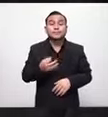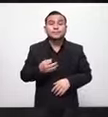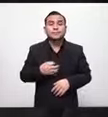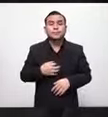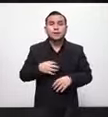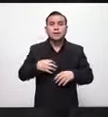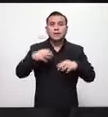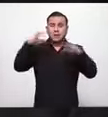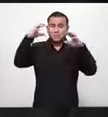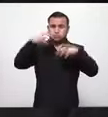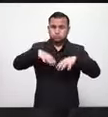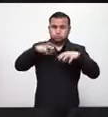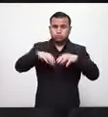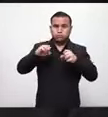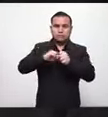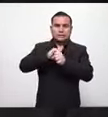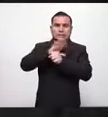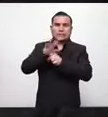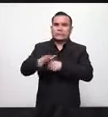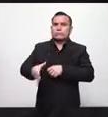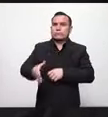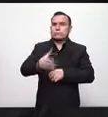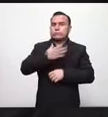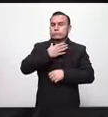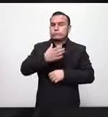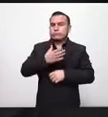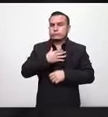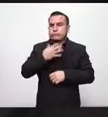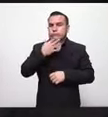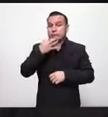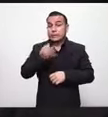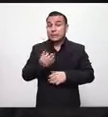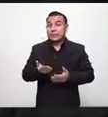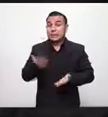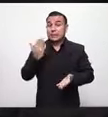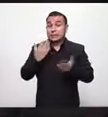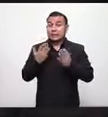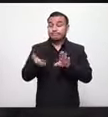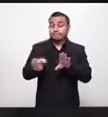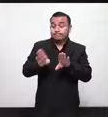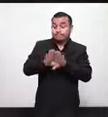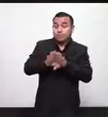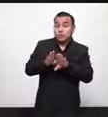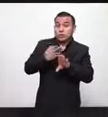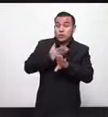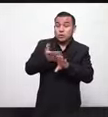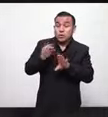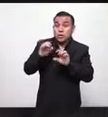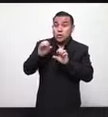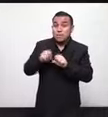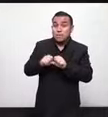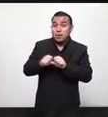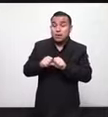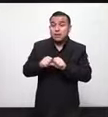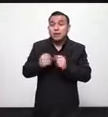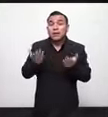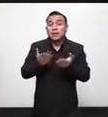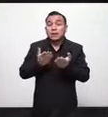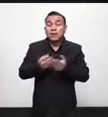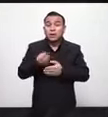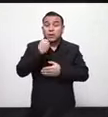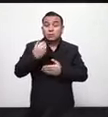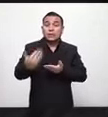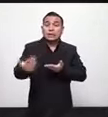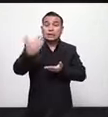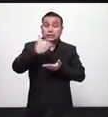tormenta la pandemia podría ser que algunos países cierren sus fronteras impidiendo la exportación de ellos y la